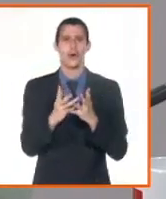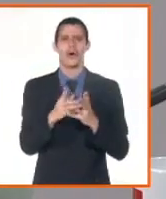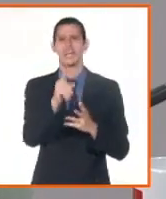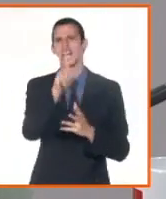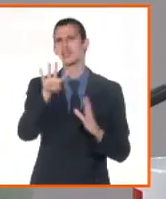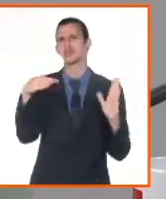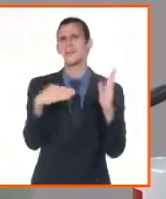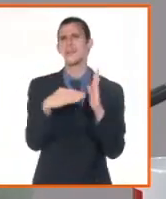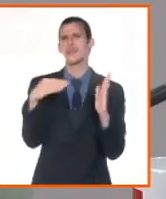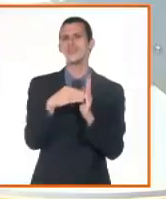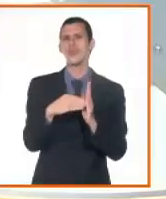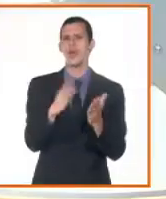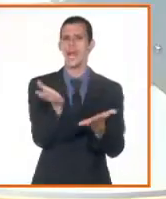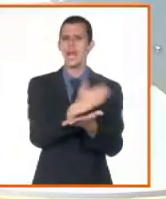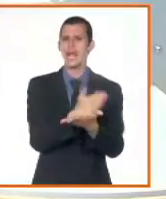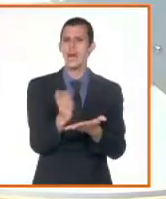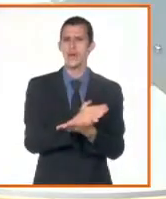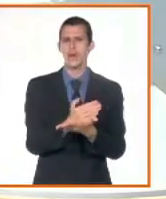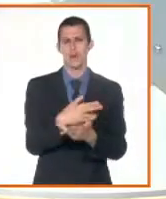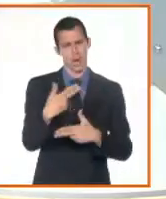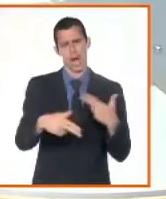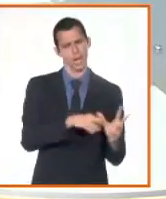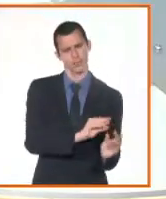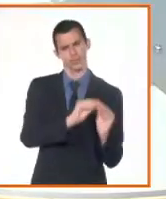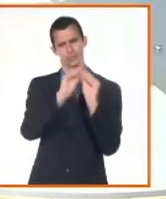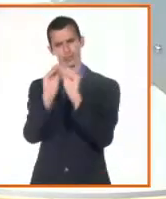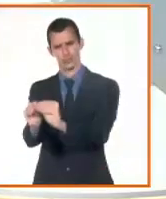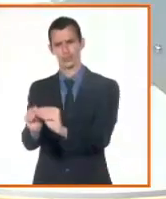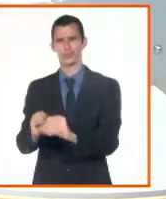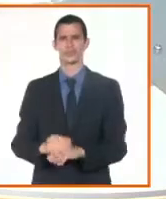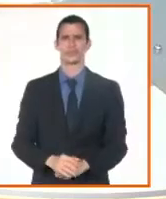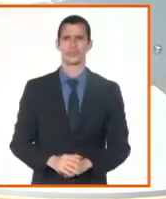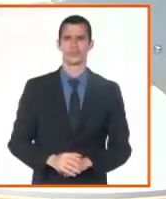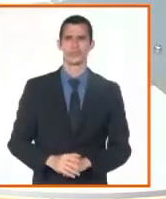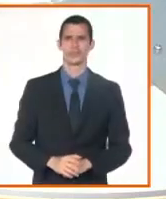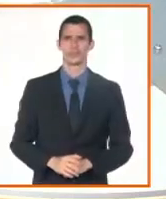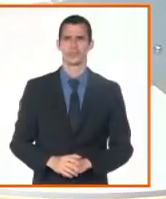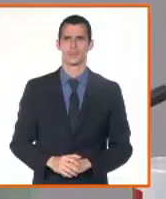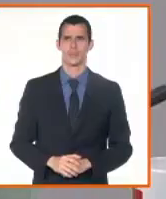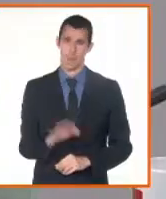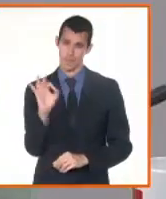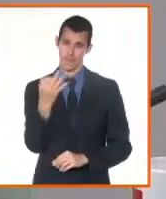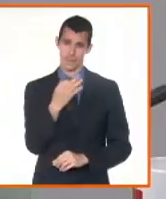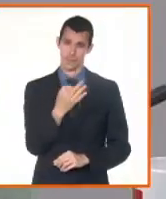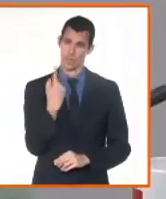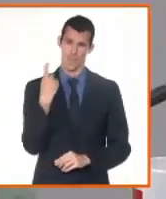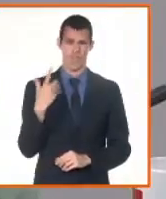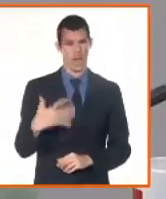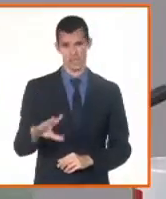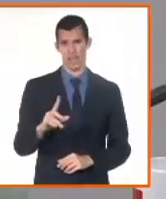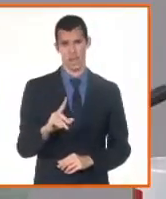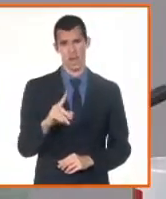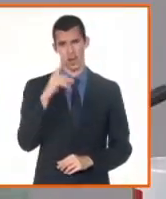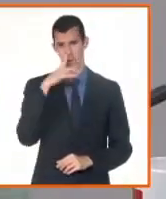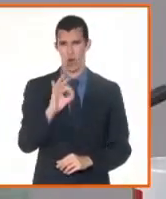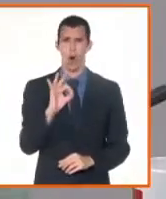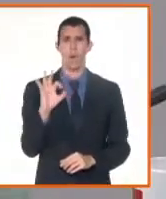permiten una gestión con la información y usted puede llegar a registro y una de las preguntas es,